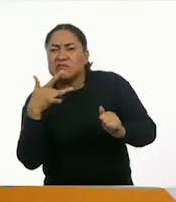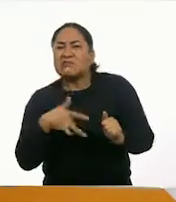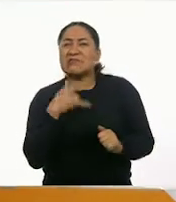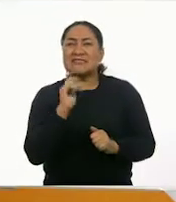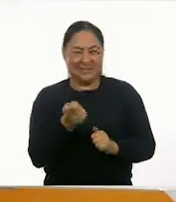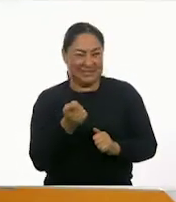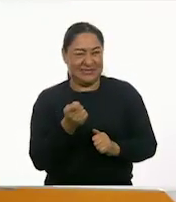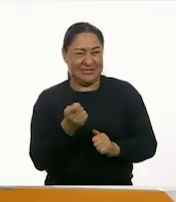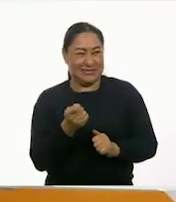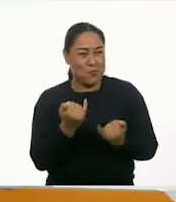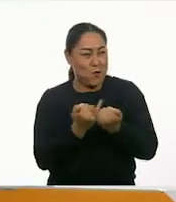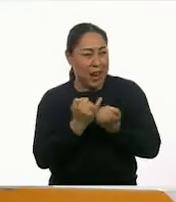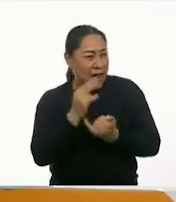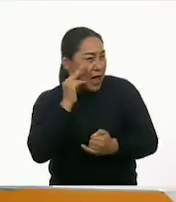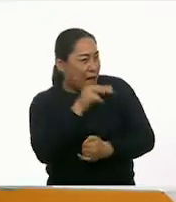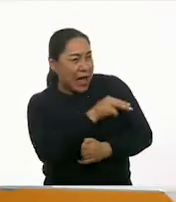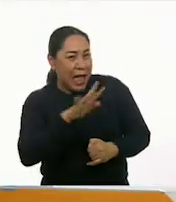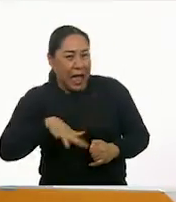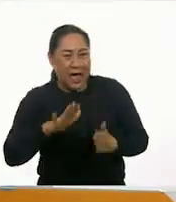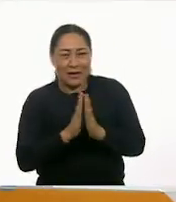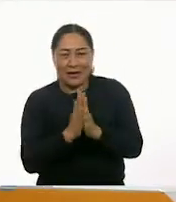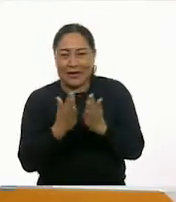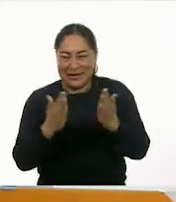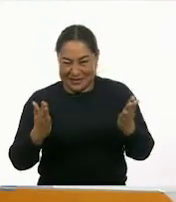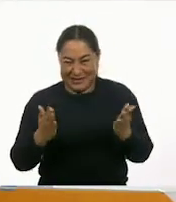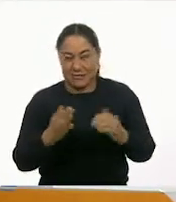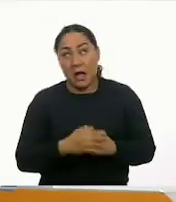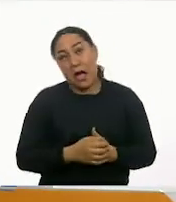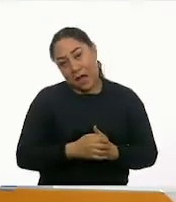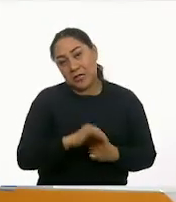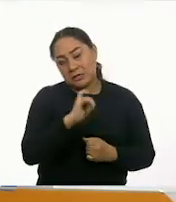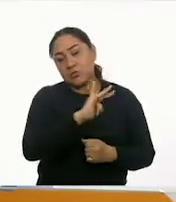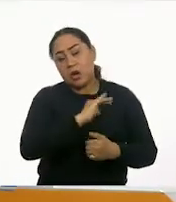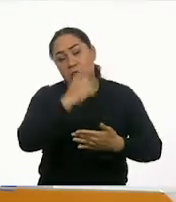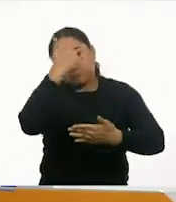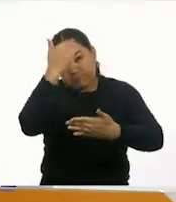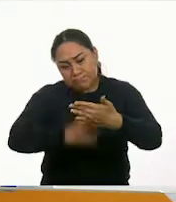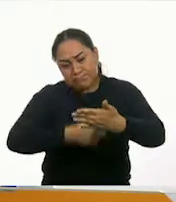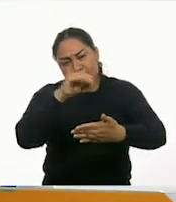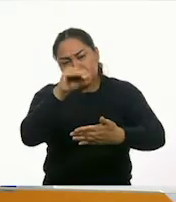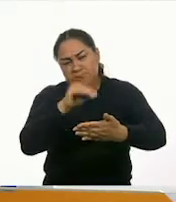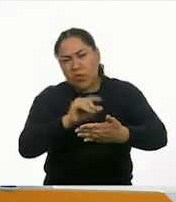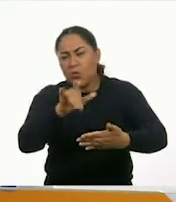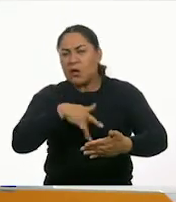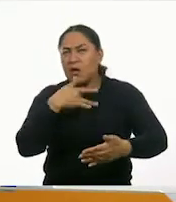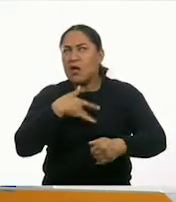en el tríptico. Sí, exactamente. Hacer un listado de los síntomas.